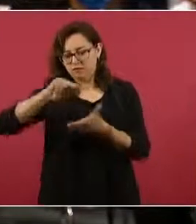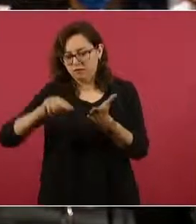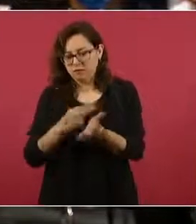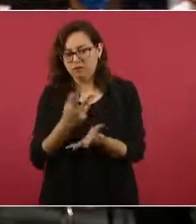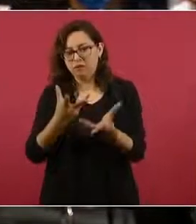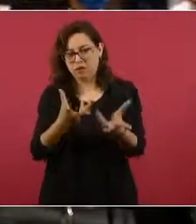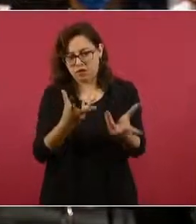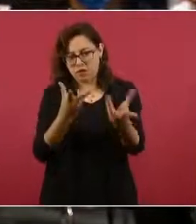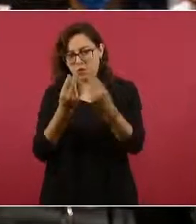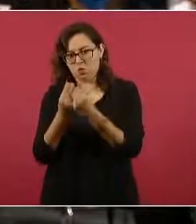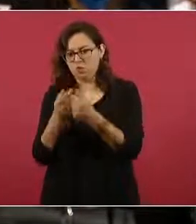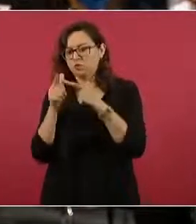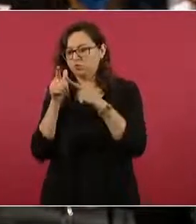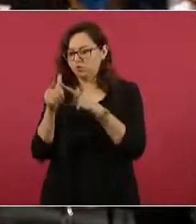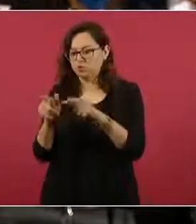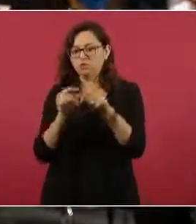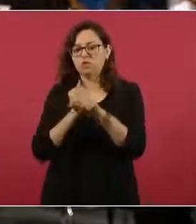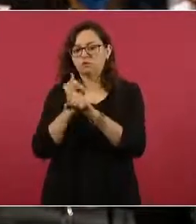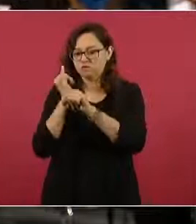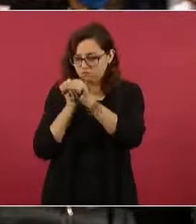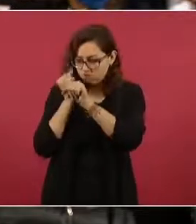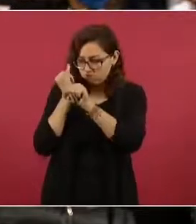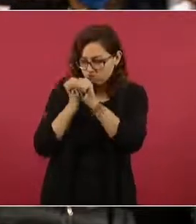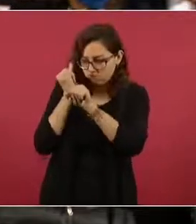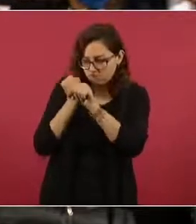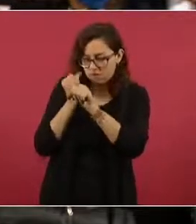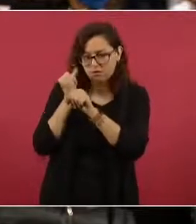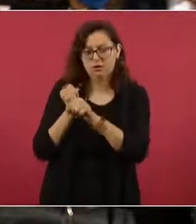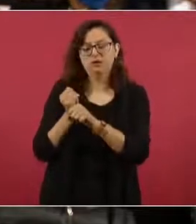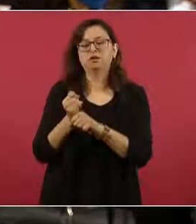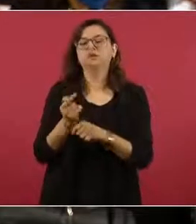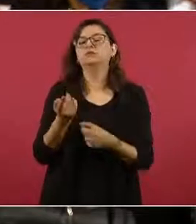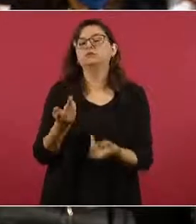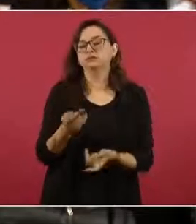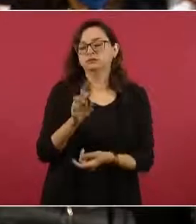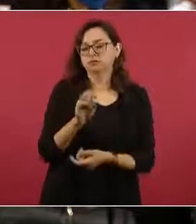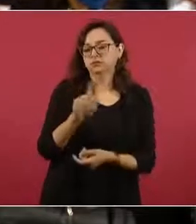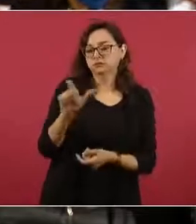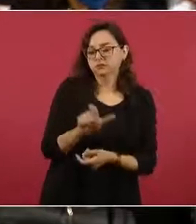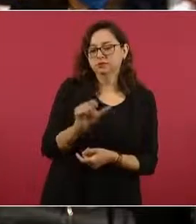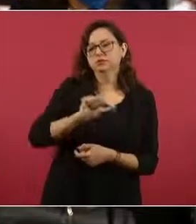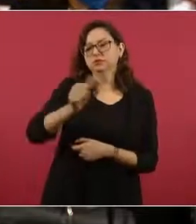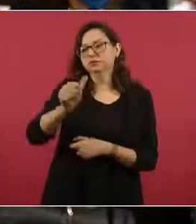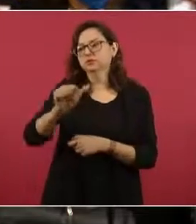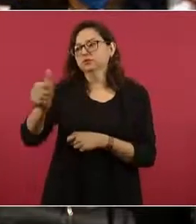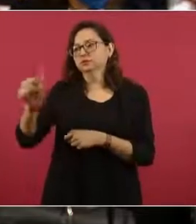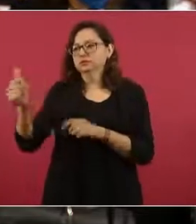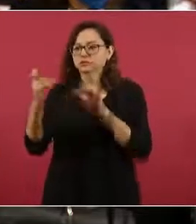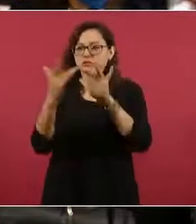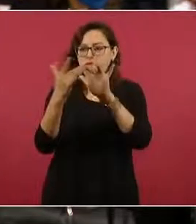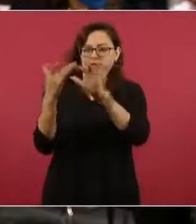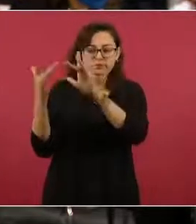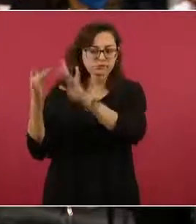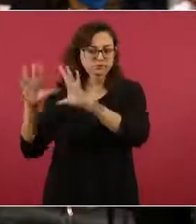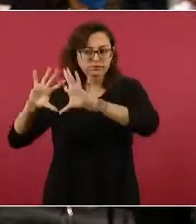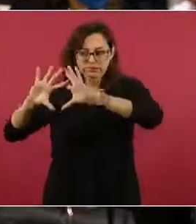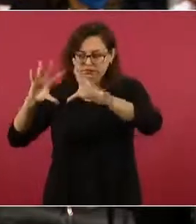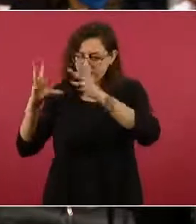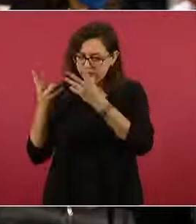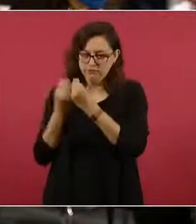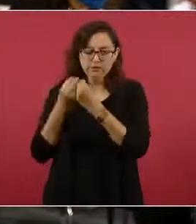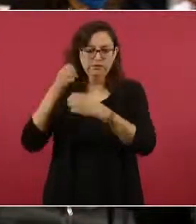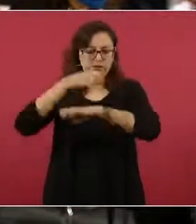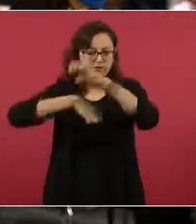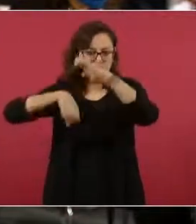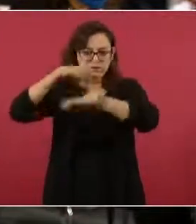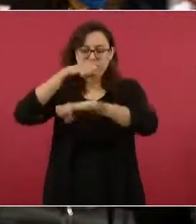todo el tema de Petróleos Mexicanos Corporativo, pero también de sus filiales y subsidiarias, incluyendo a todo el grupo PMI y también a todo el